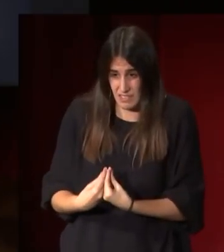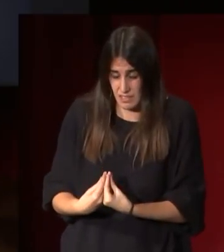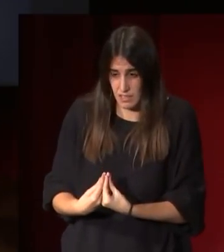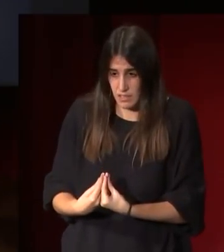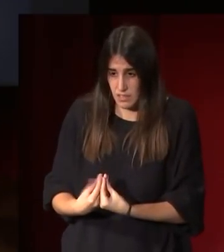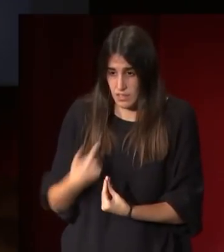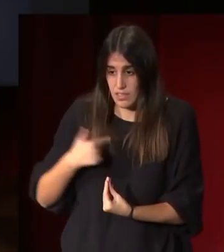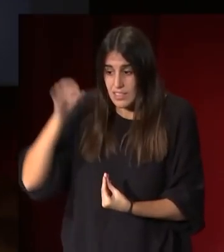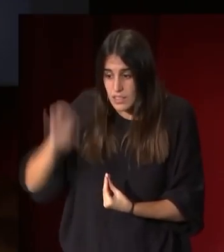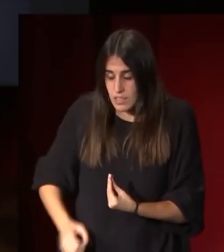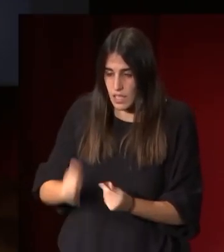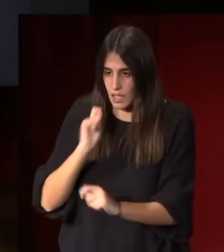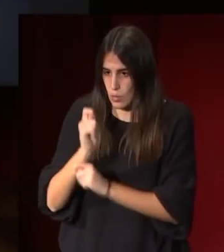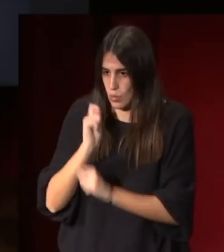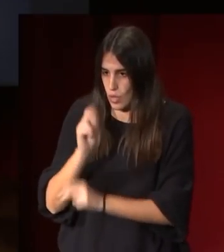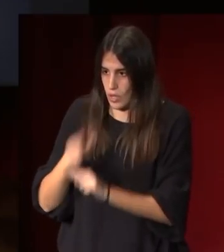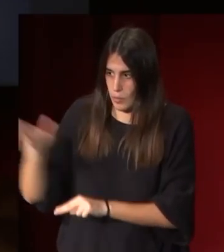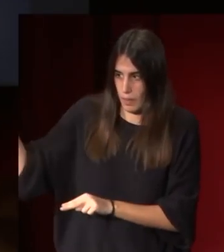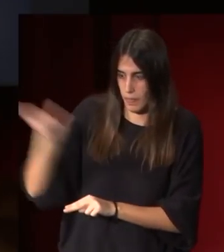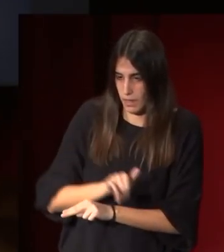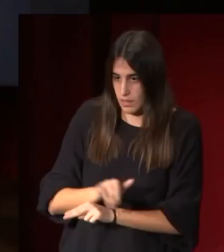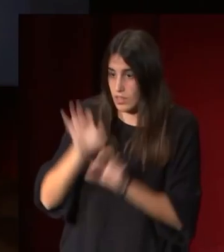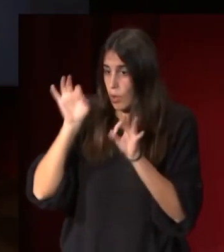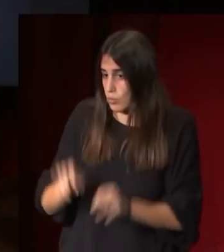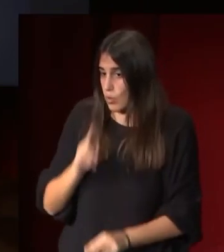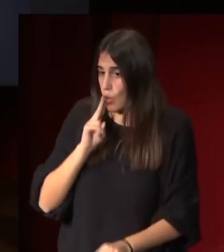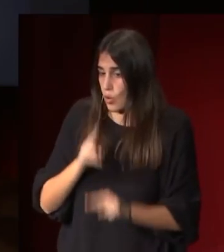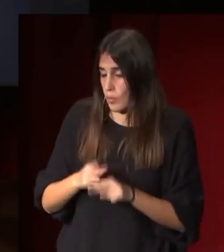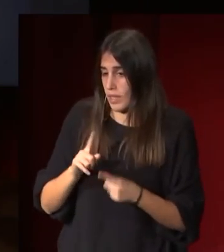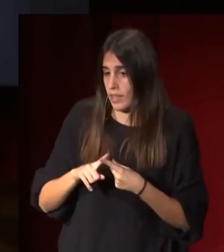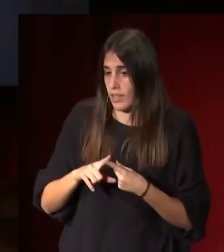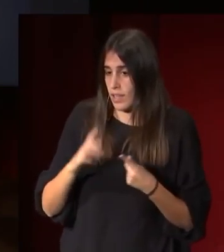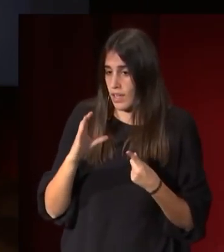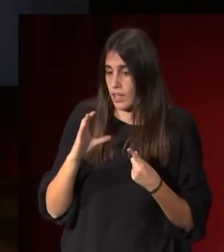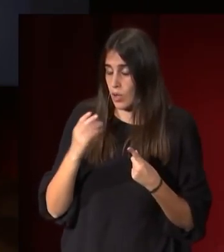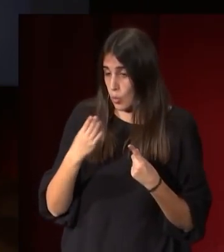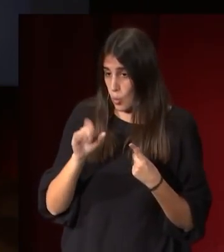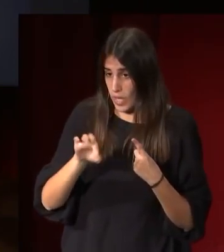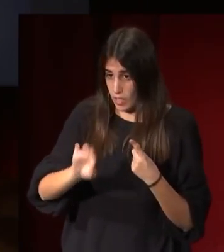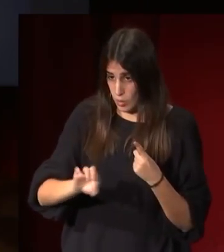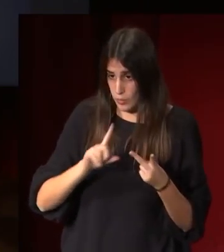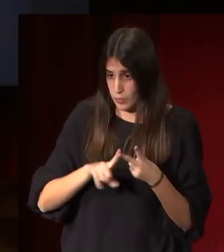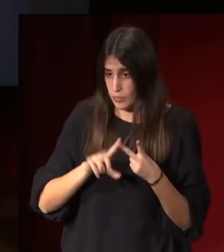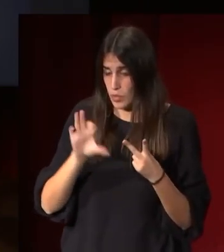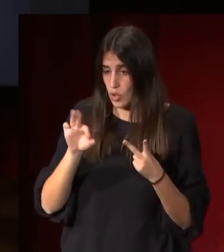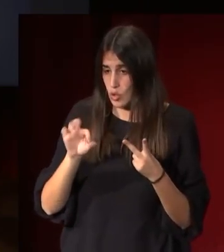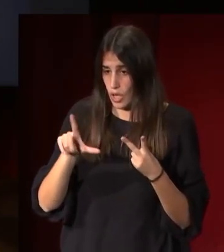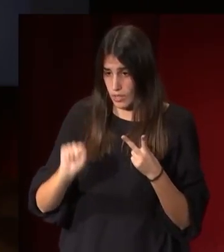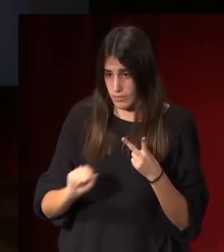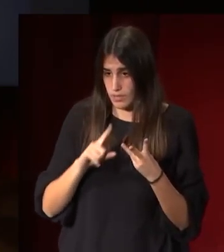que están en Roma en este momento y en este momento estaban en Roma Álvarez Cubero al que Canova ya conocía, Antonio Solá,